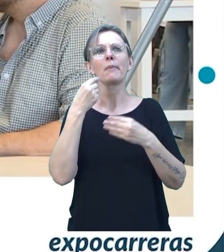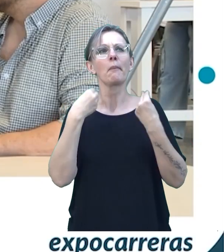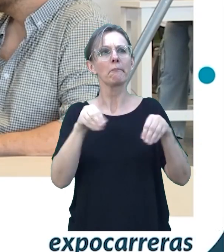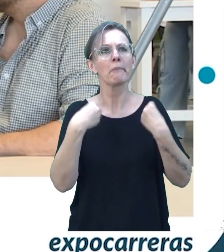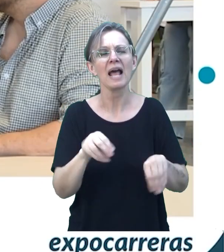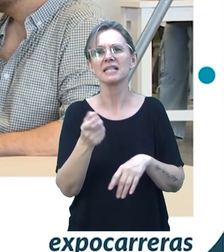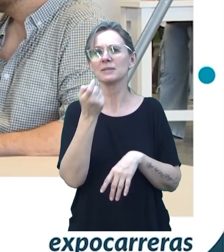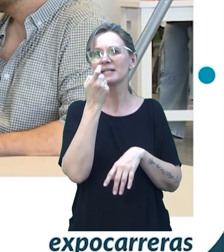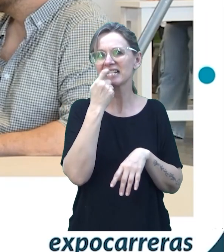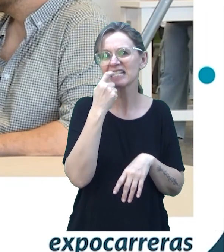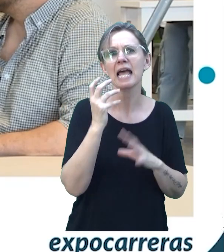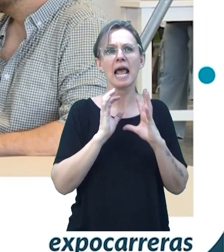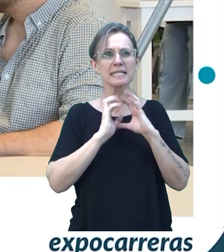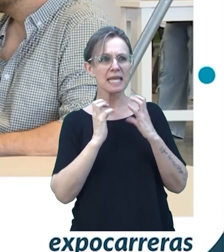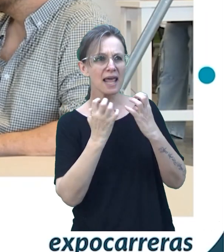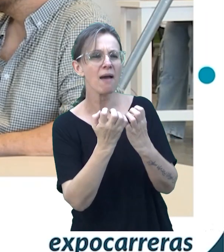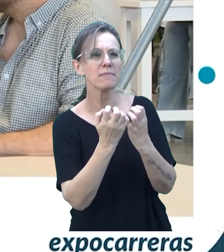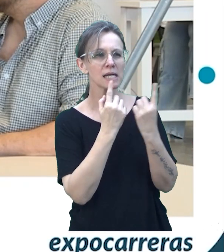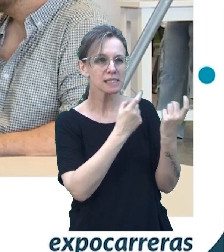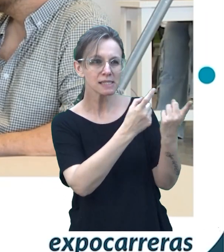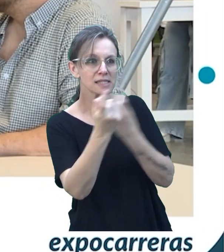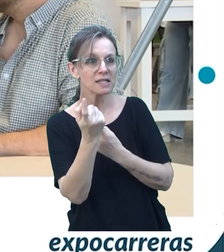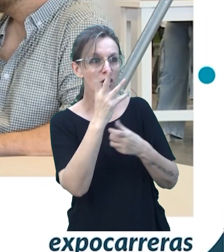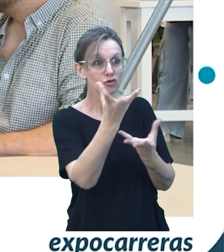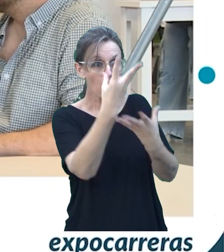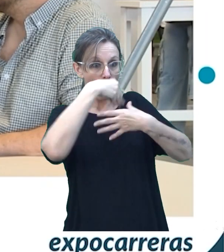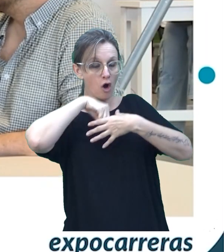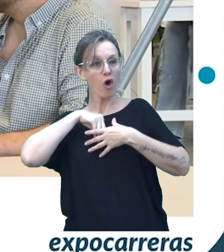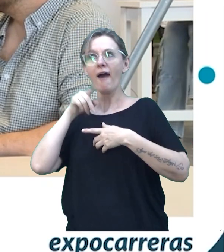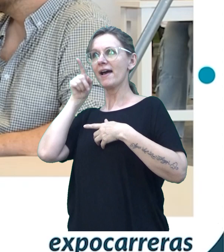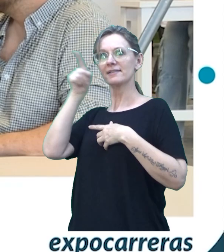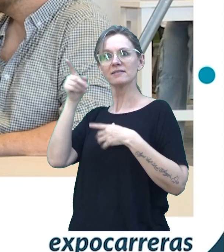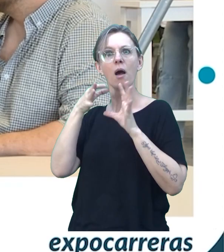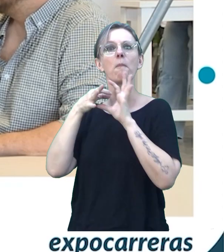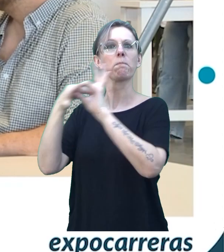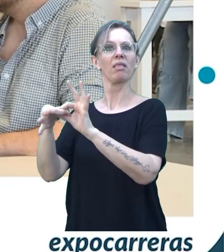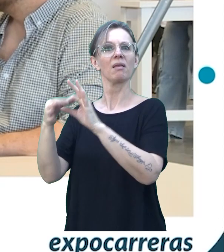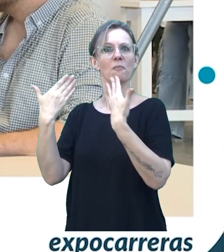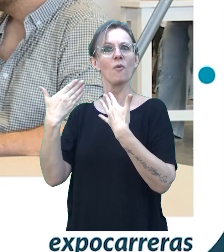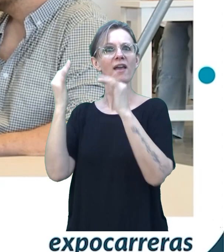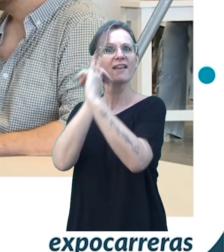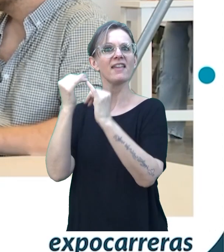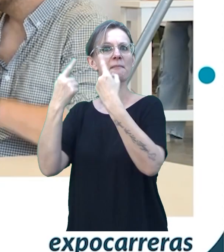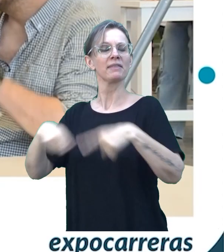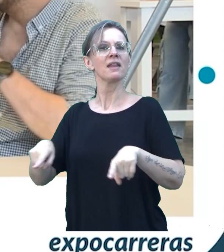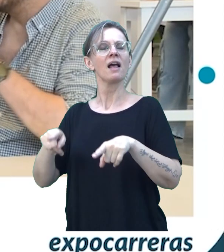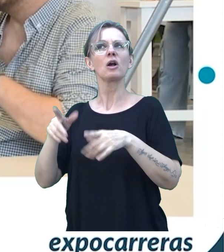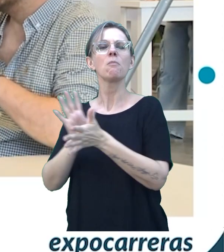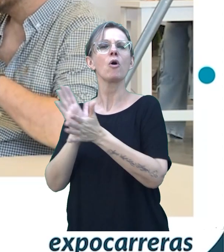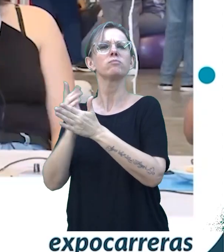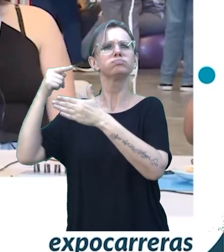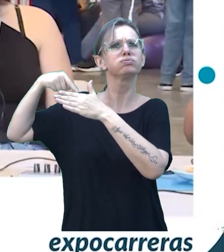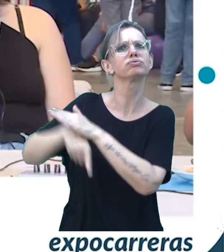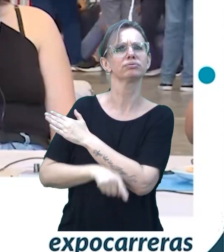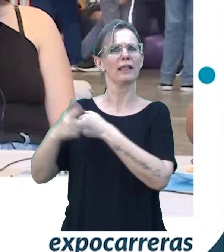cerámica. Y justamente en ingeniería en materiales fui a afianzar esos conocimientos como mucho más técnicos. Y como...